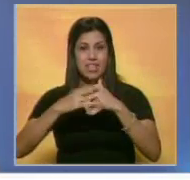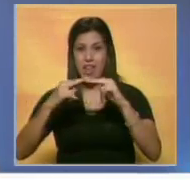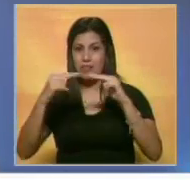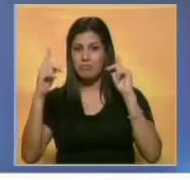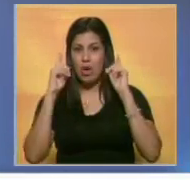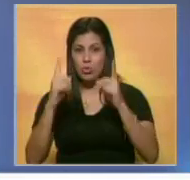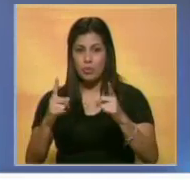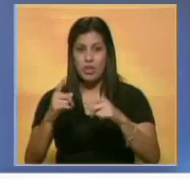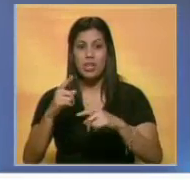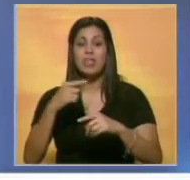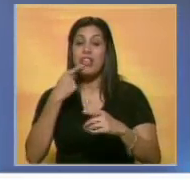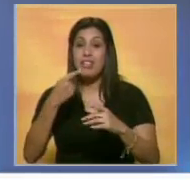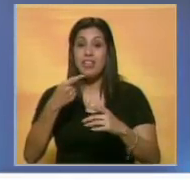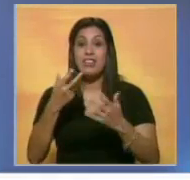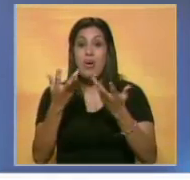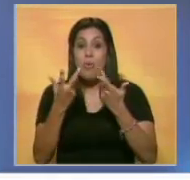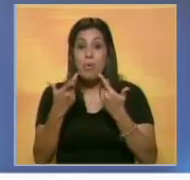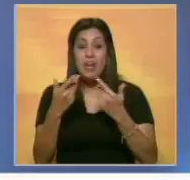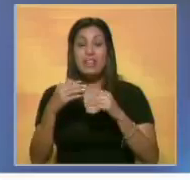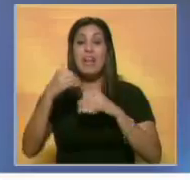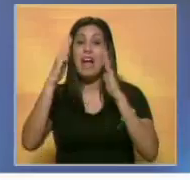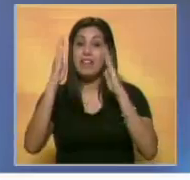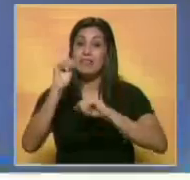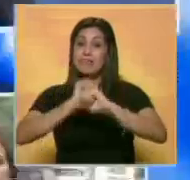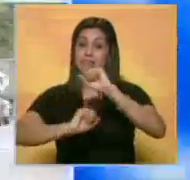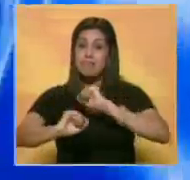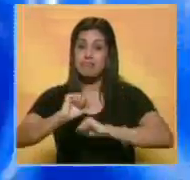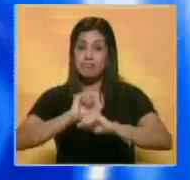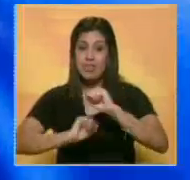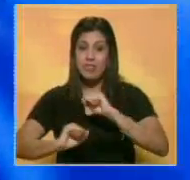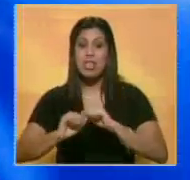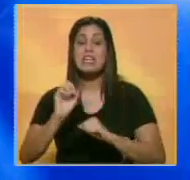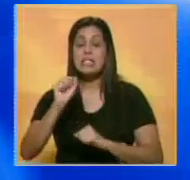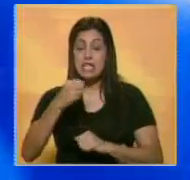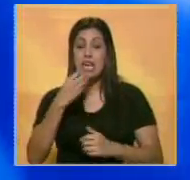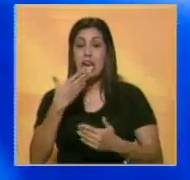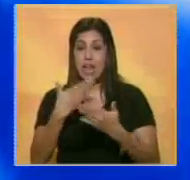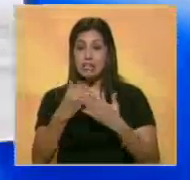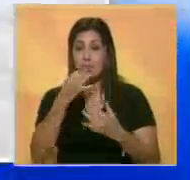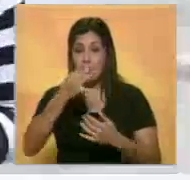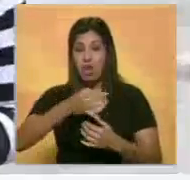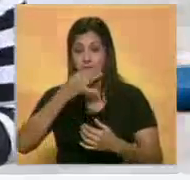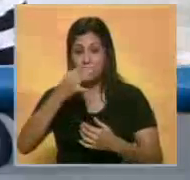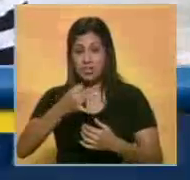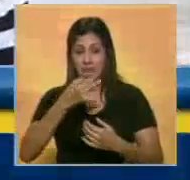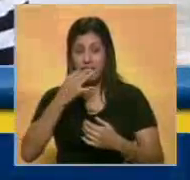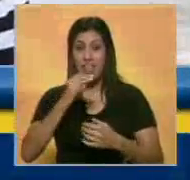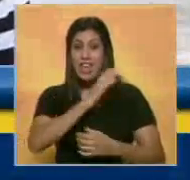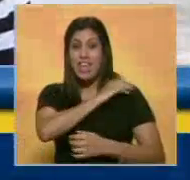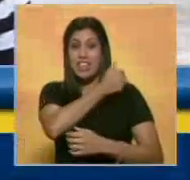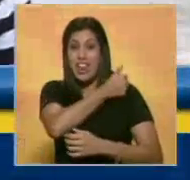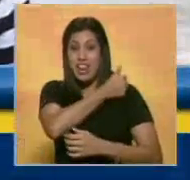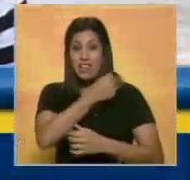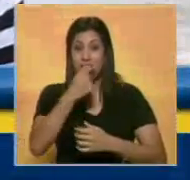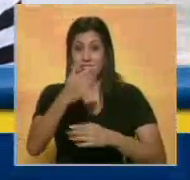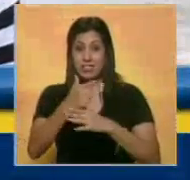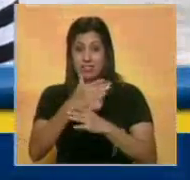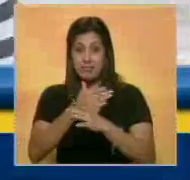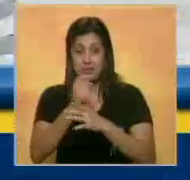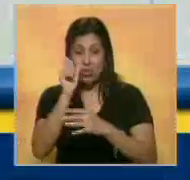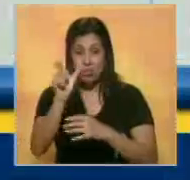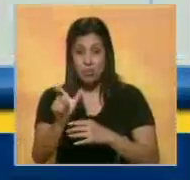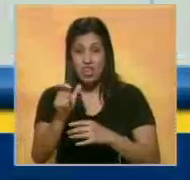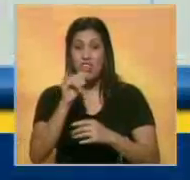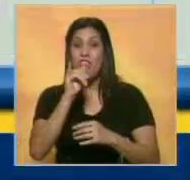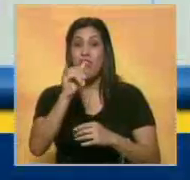Andrade nos cuenta que las autoridades llaman a tomar las previsiones. Sí, gracias. Buenas tardes. El general y jefe del Core 5, Antonio Benavides,